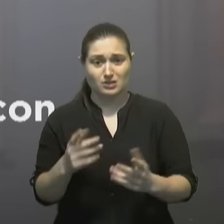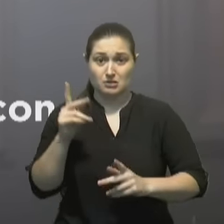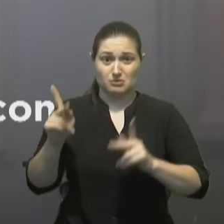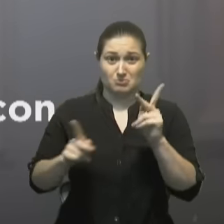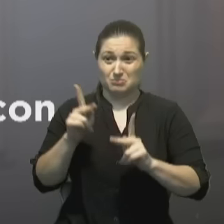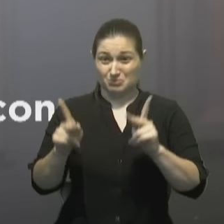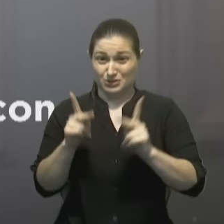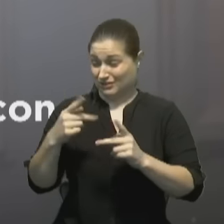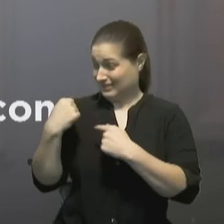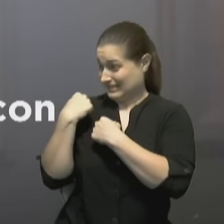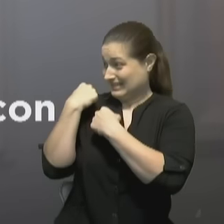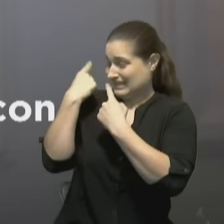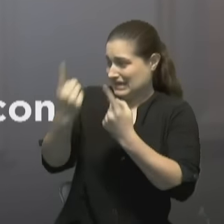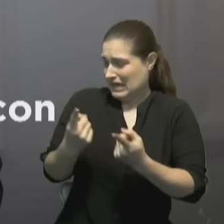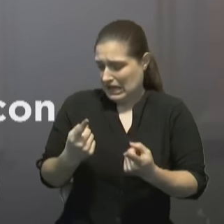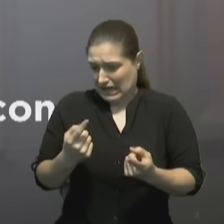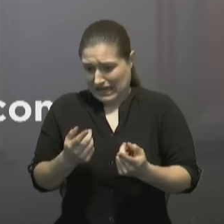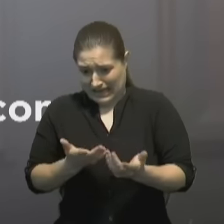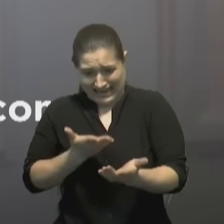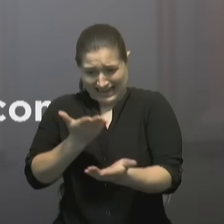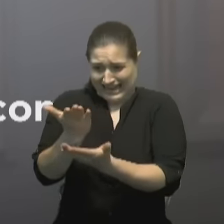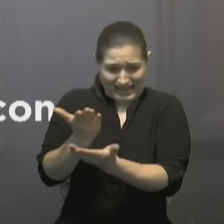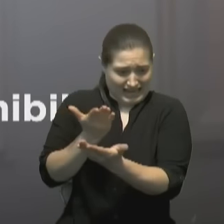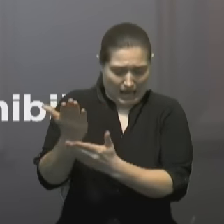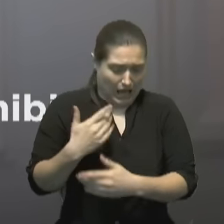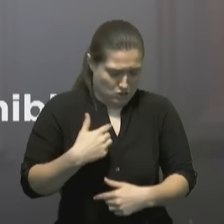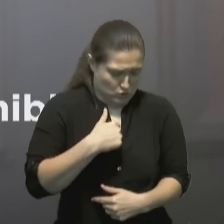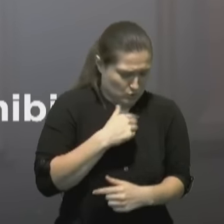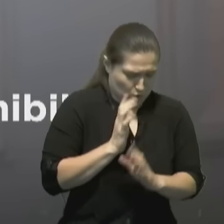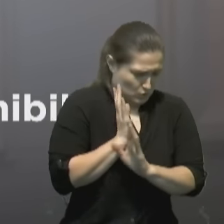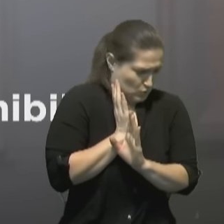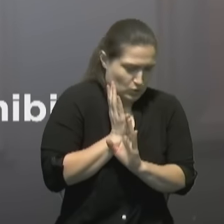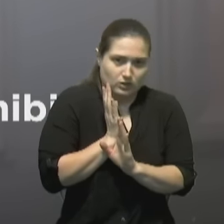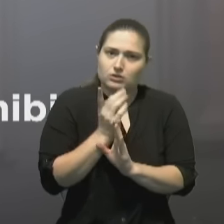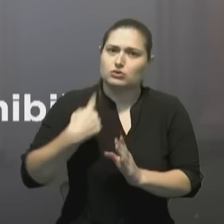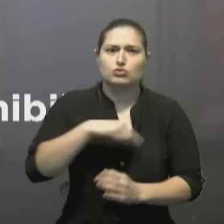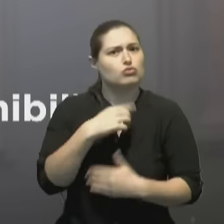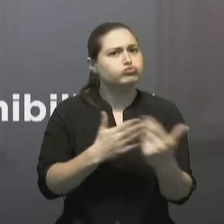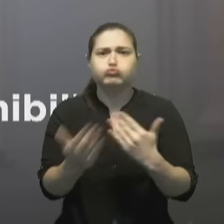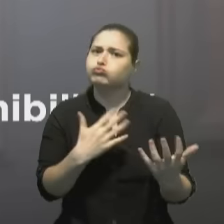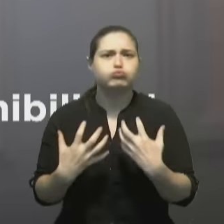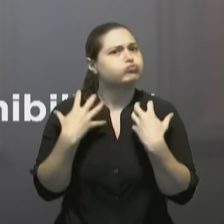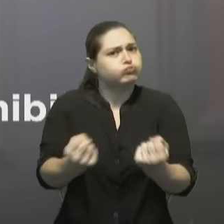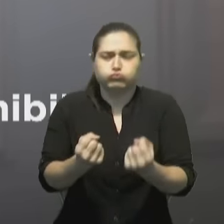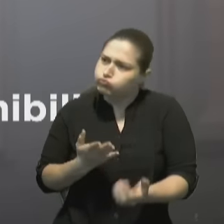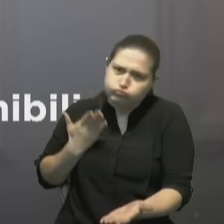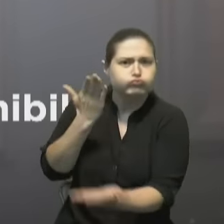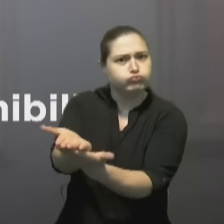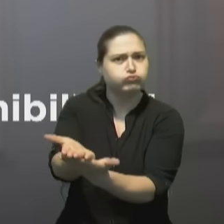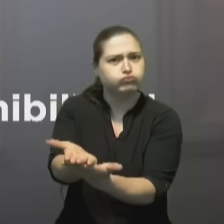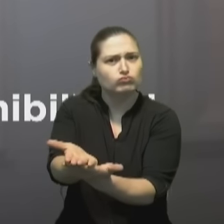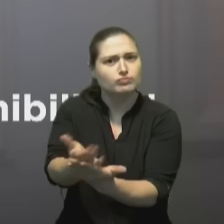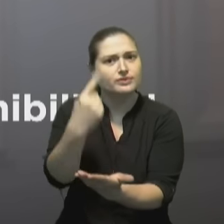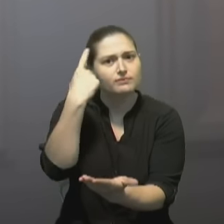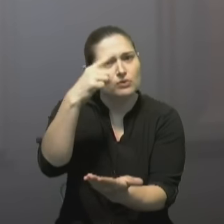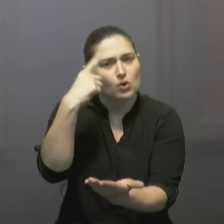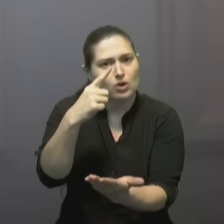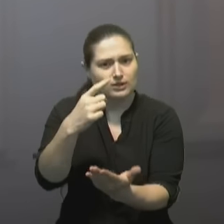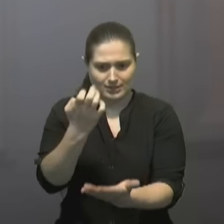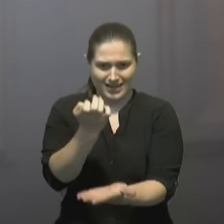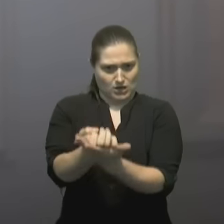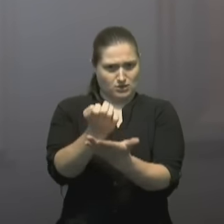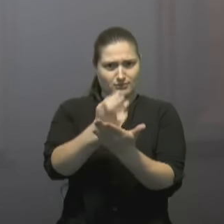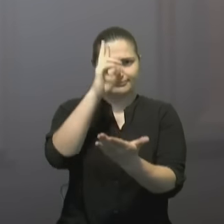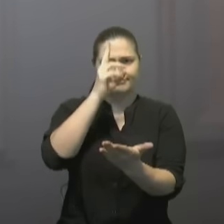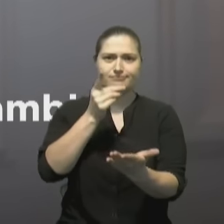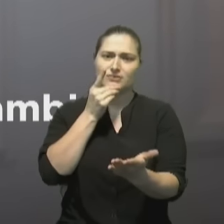su popularidad política, la asumimos nosotros con responsabilidad y valentía para garantizar la sostenibilidad de la economía